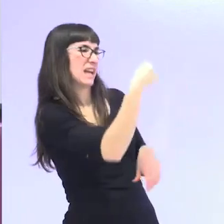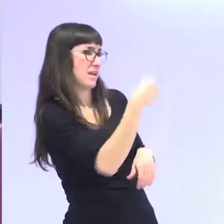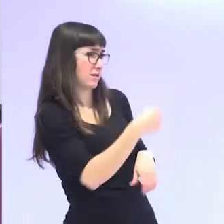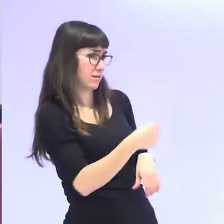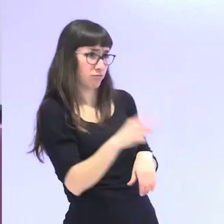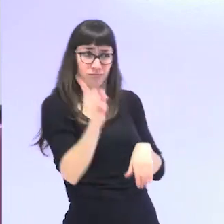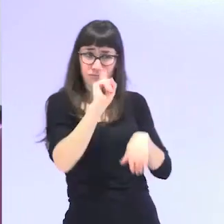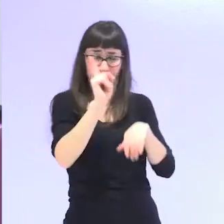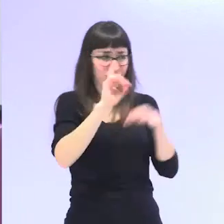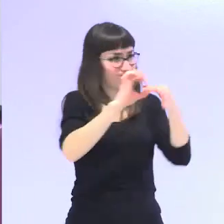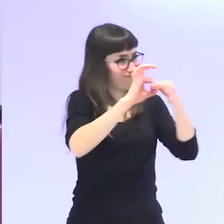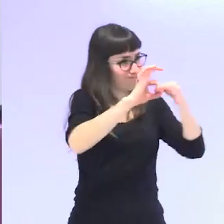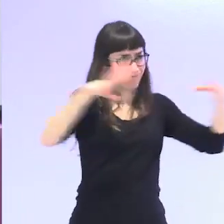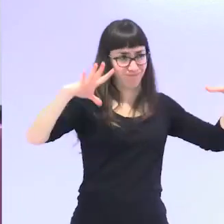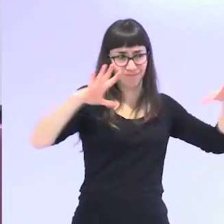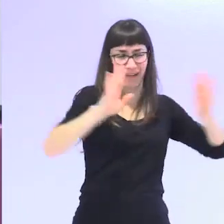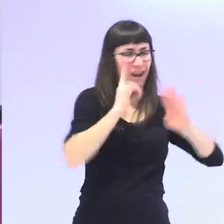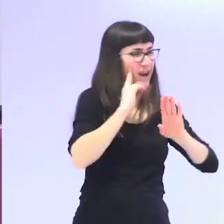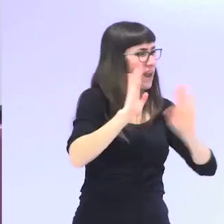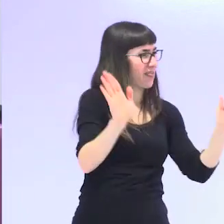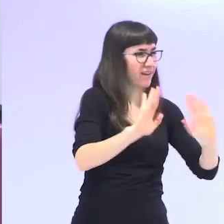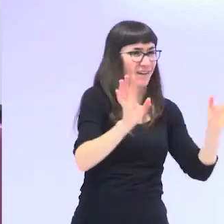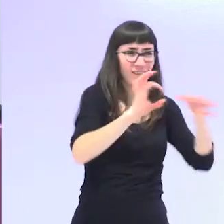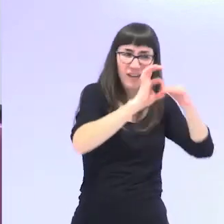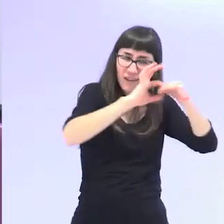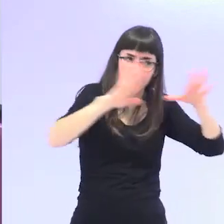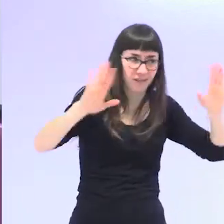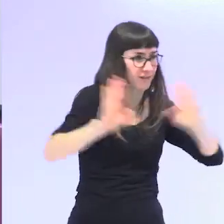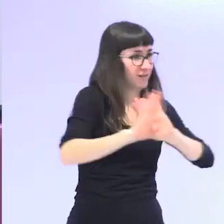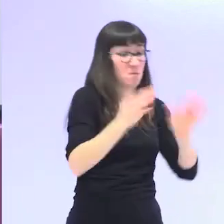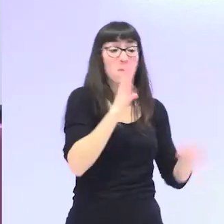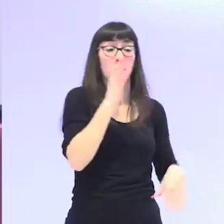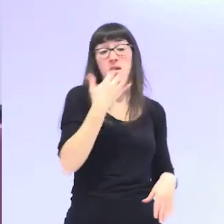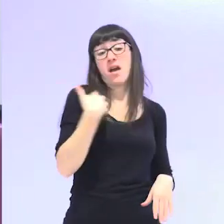Madrid había un colectivo que estaba trabajando temas de